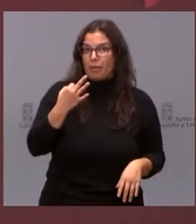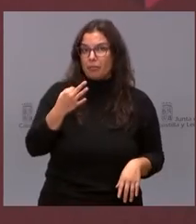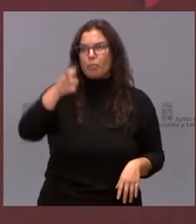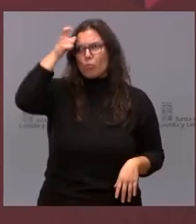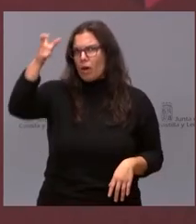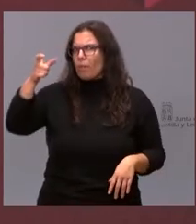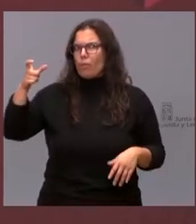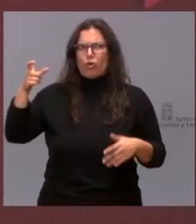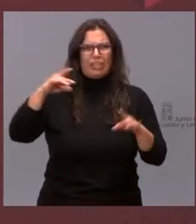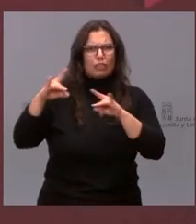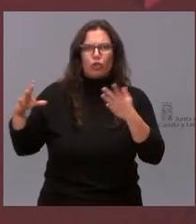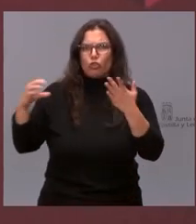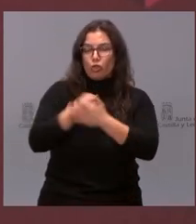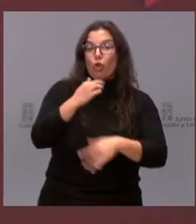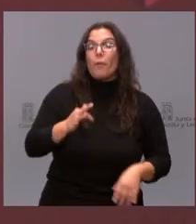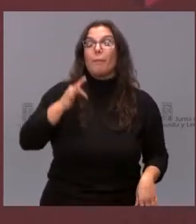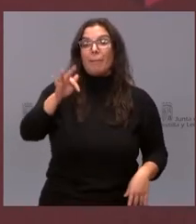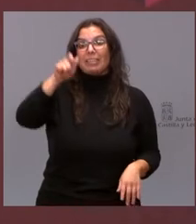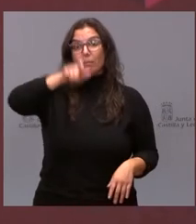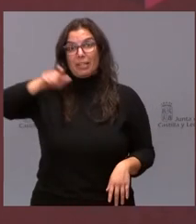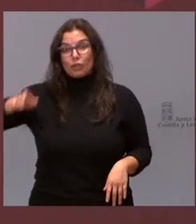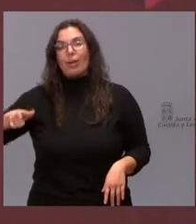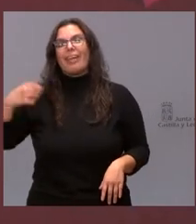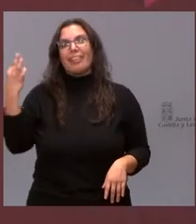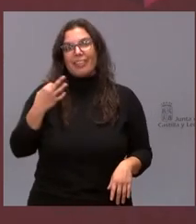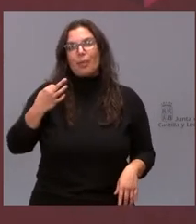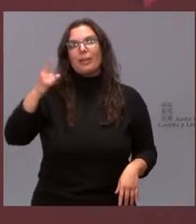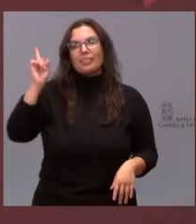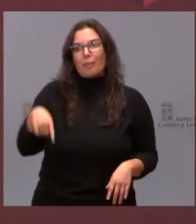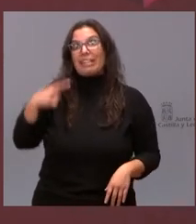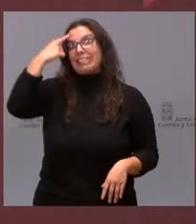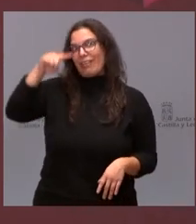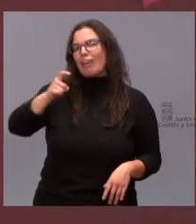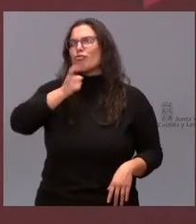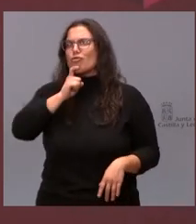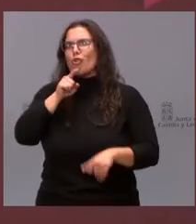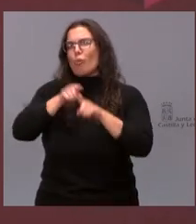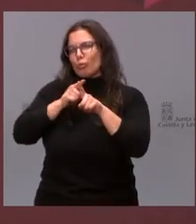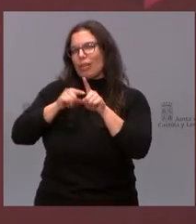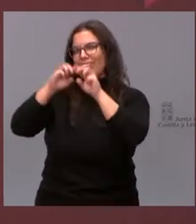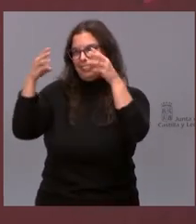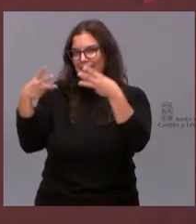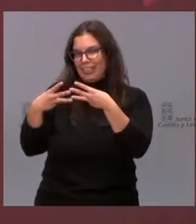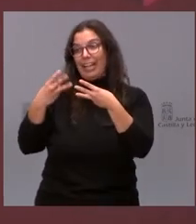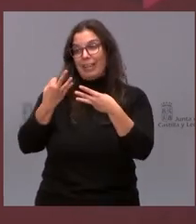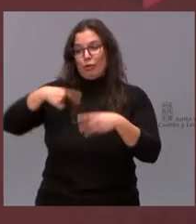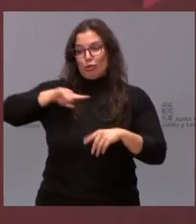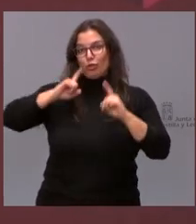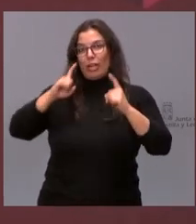territorio, sino que además las personas tienen que tener la formación y ahí tenemos que hacer un esfuerzo para que